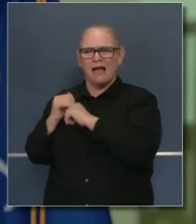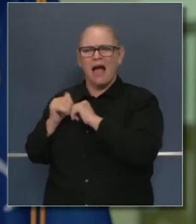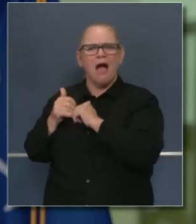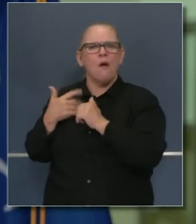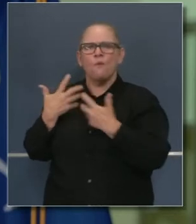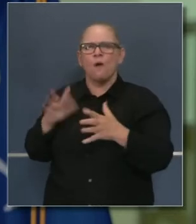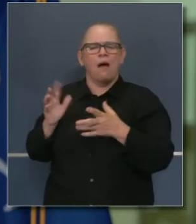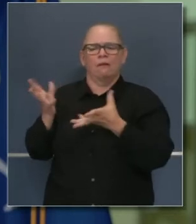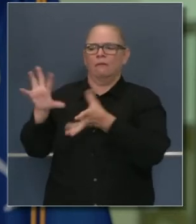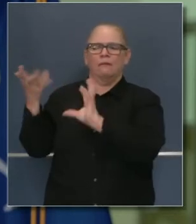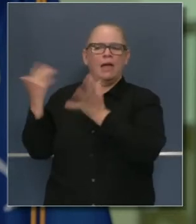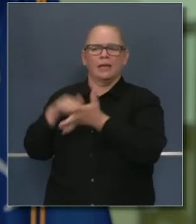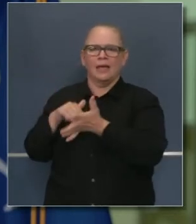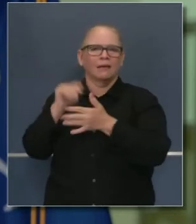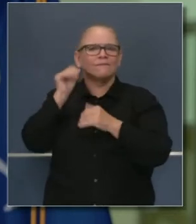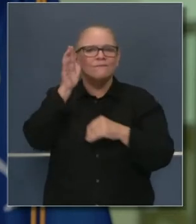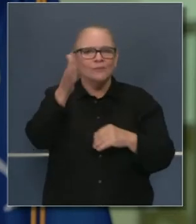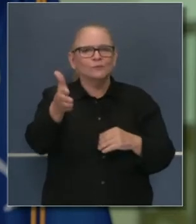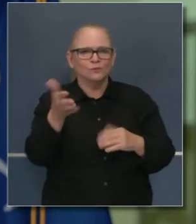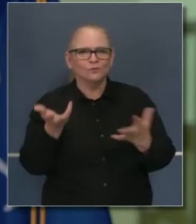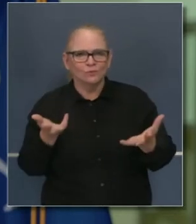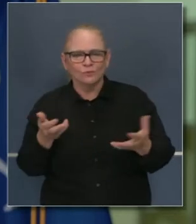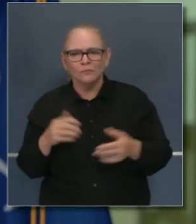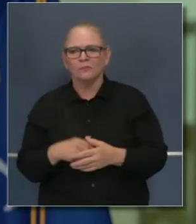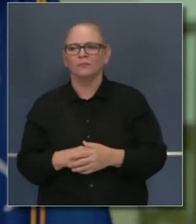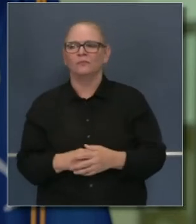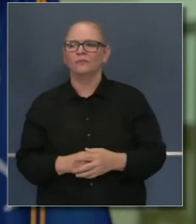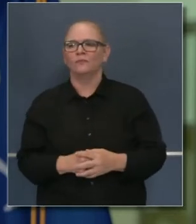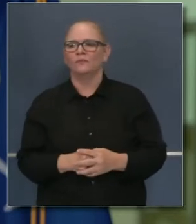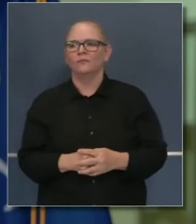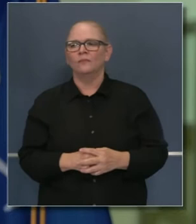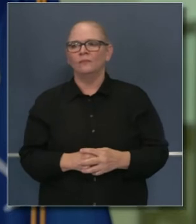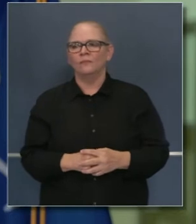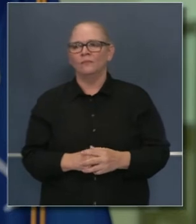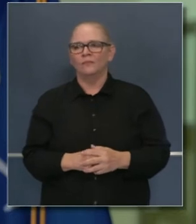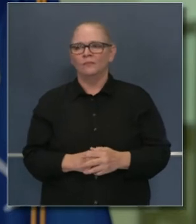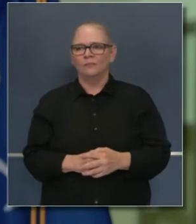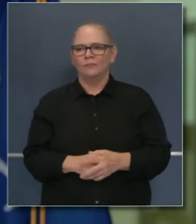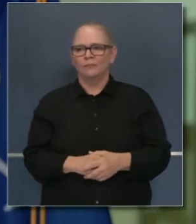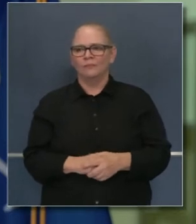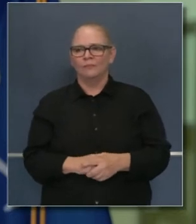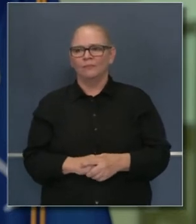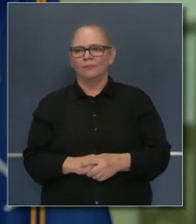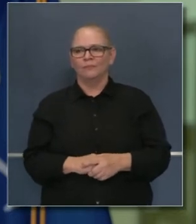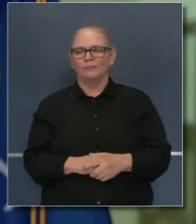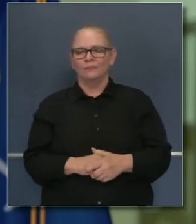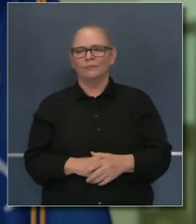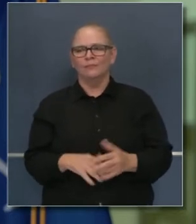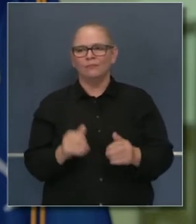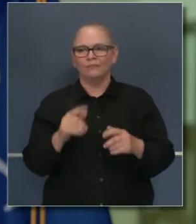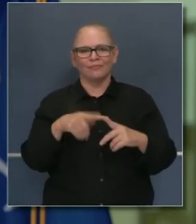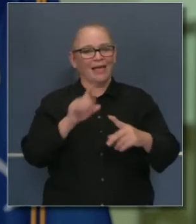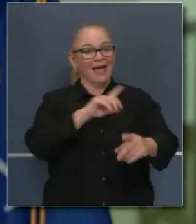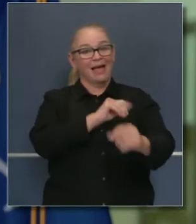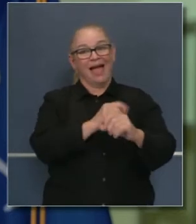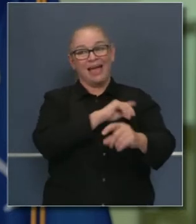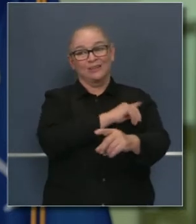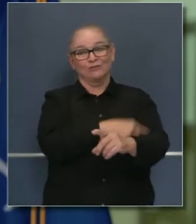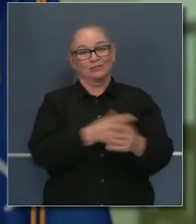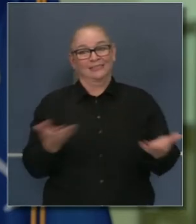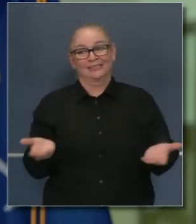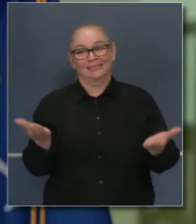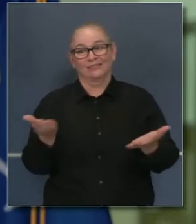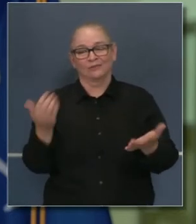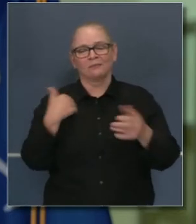hemos hablado de lo que estamos tratando de proponer en cuanto a nuestra política de energía en el Estado, a tener